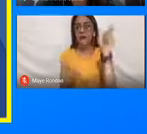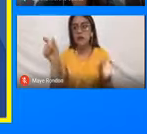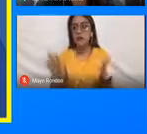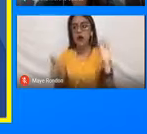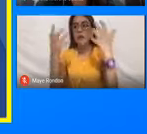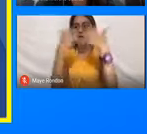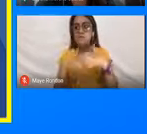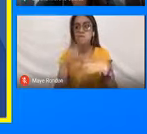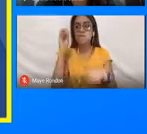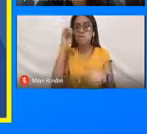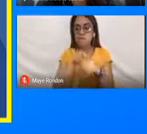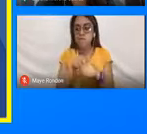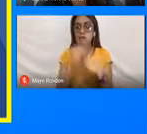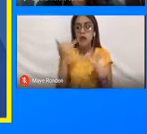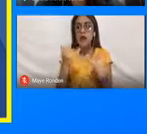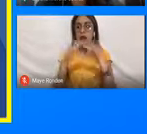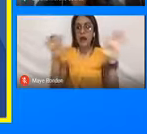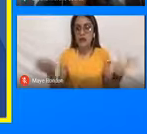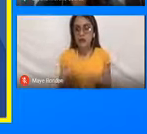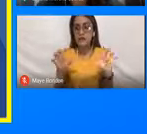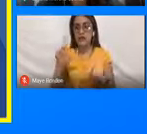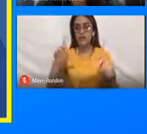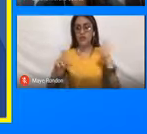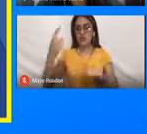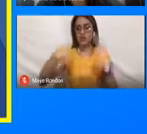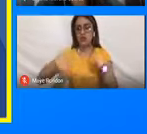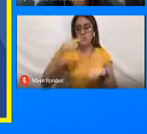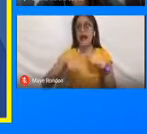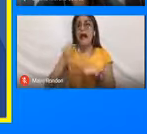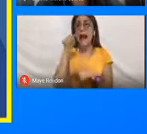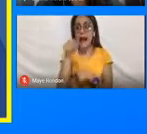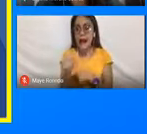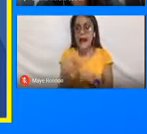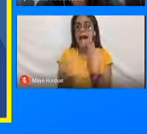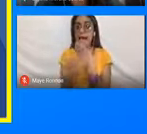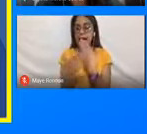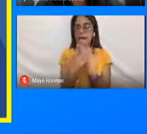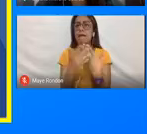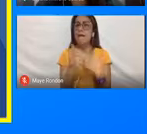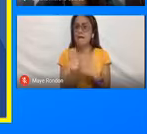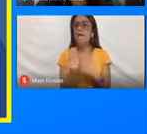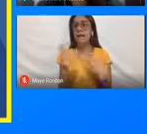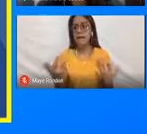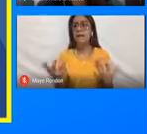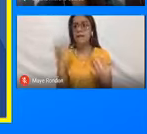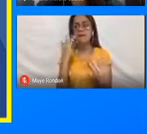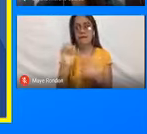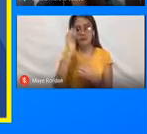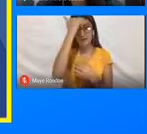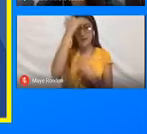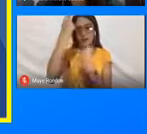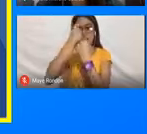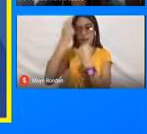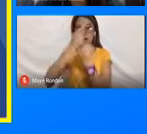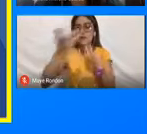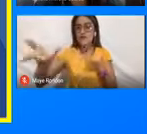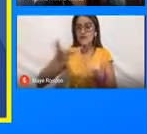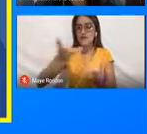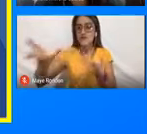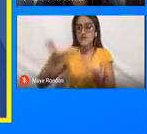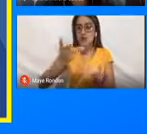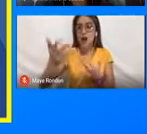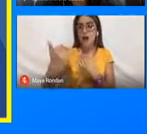de la actividad turística, y ahí es donde entramos a hablar del principio de corresponsabilidad.